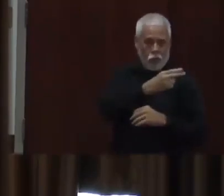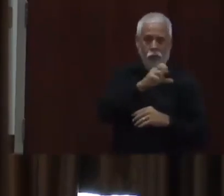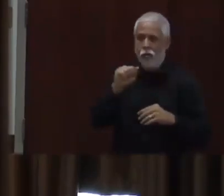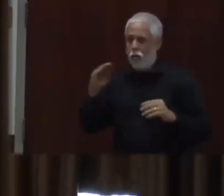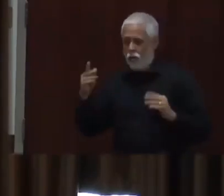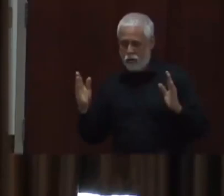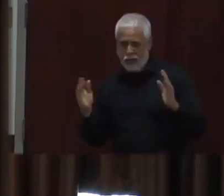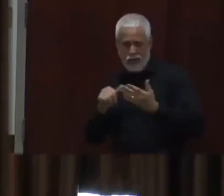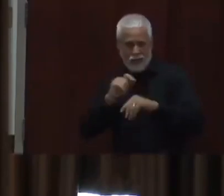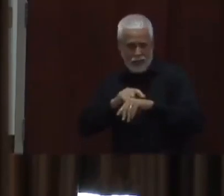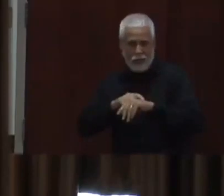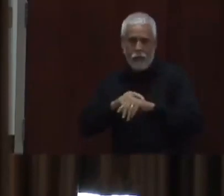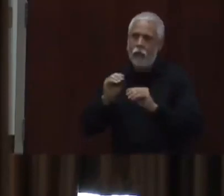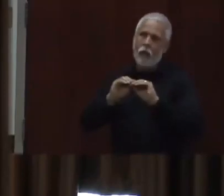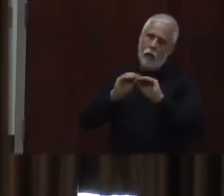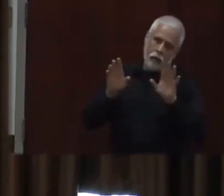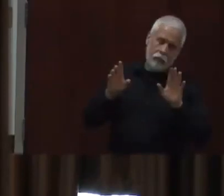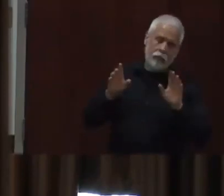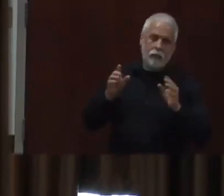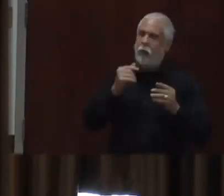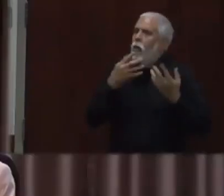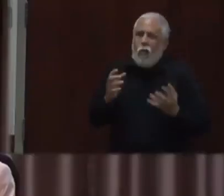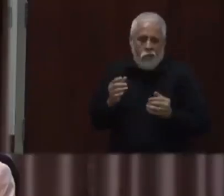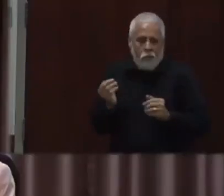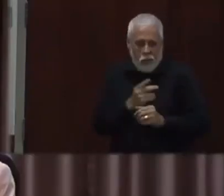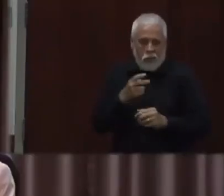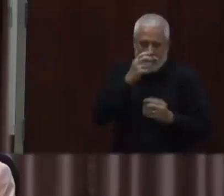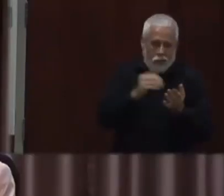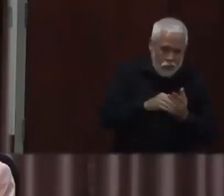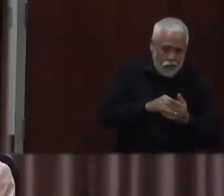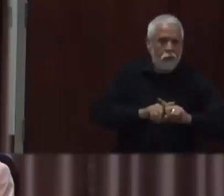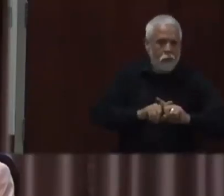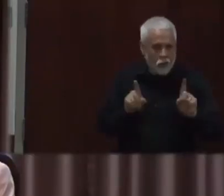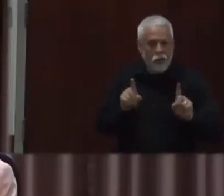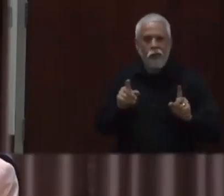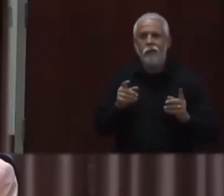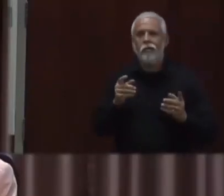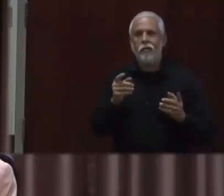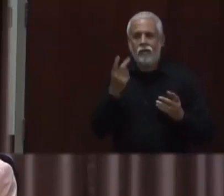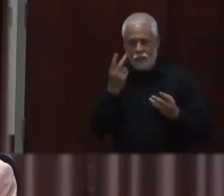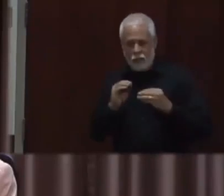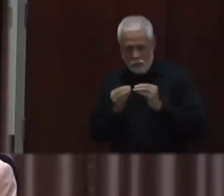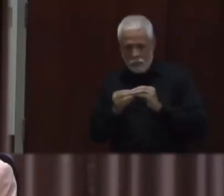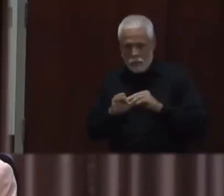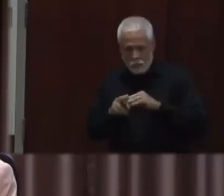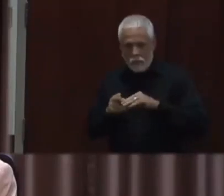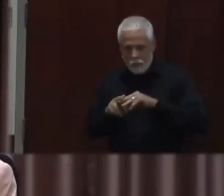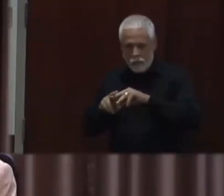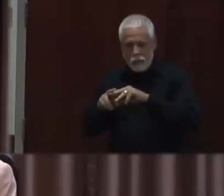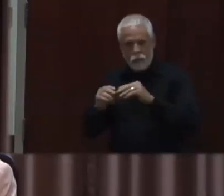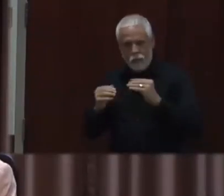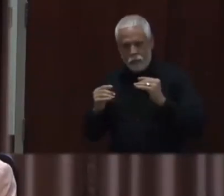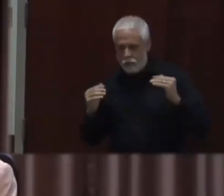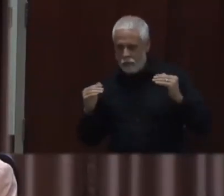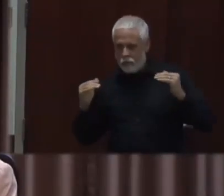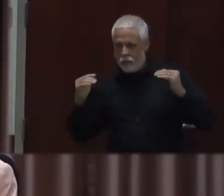la complejidad entre la COVID y la temporada de la influenza? Entonces, ¿cómo es que, qué es lo que podemos hacer